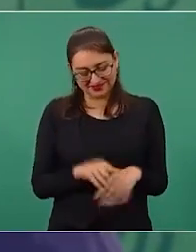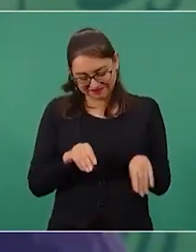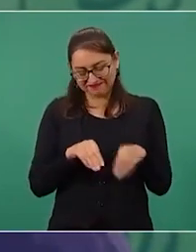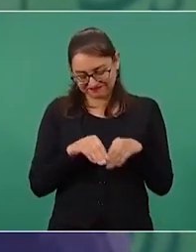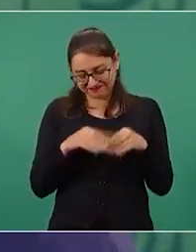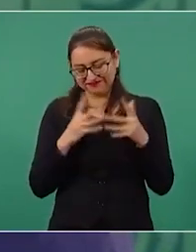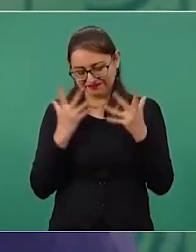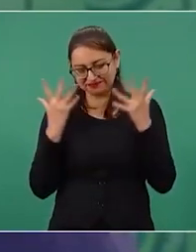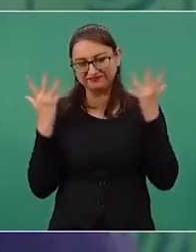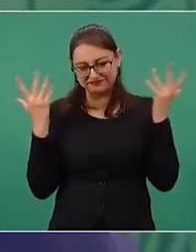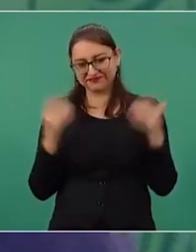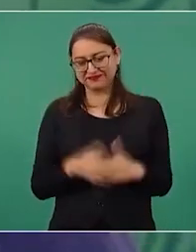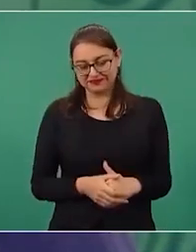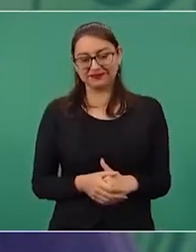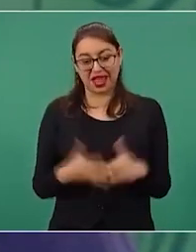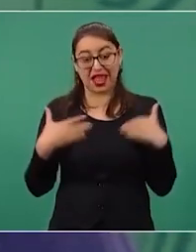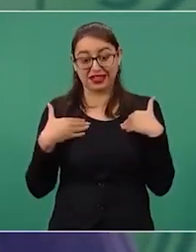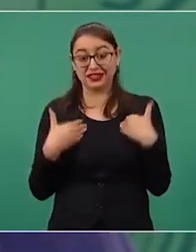Se obnubilan